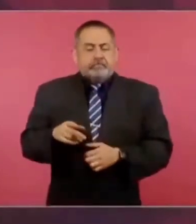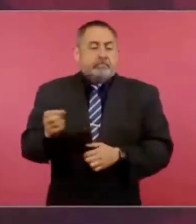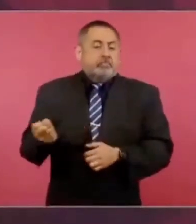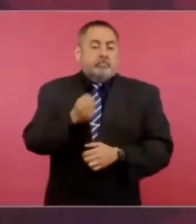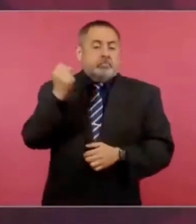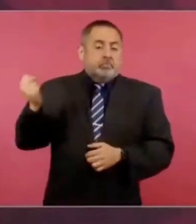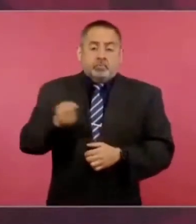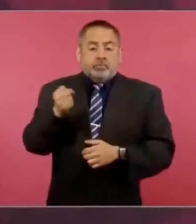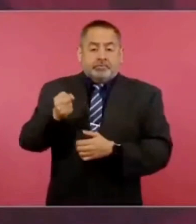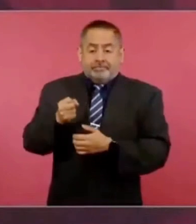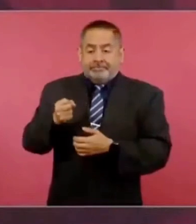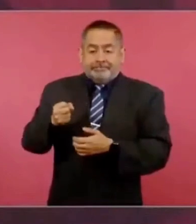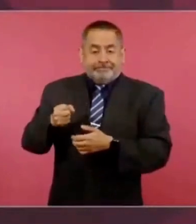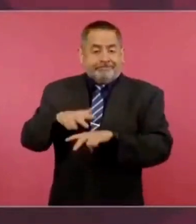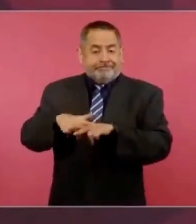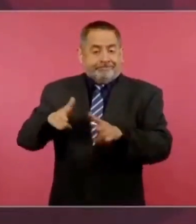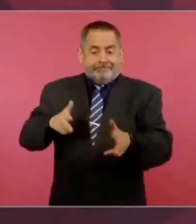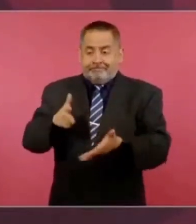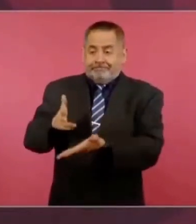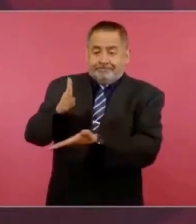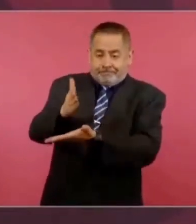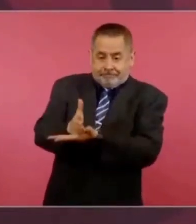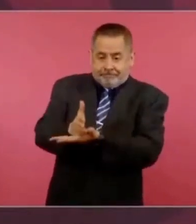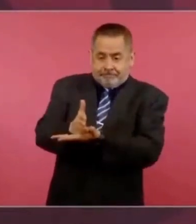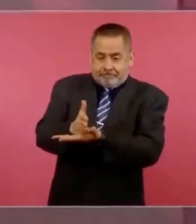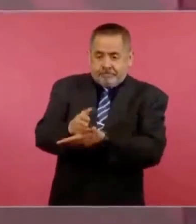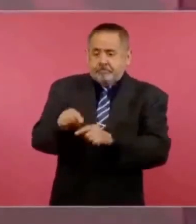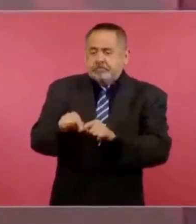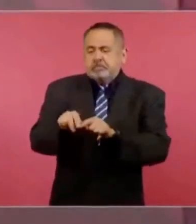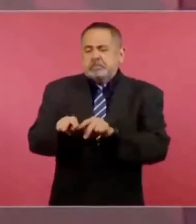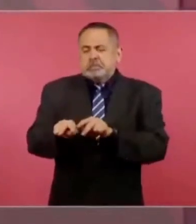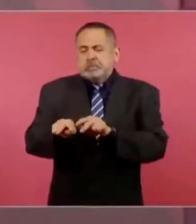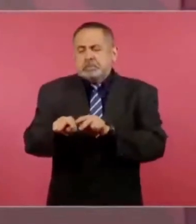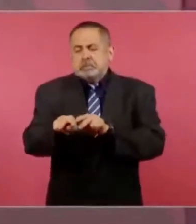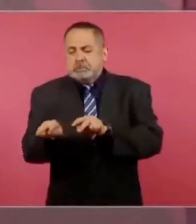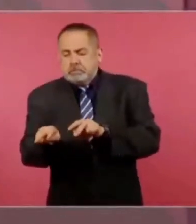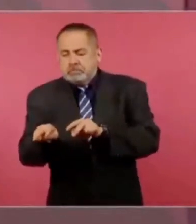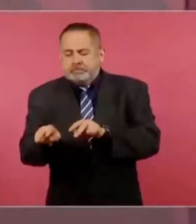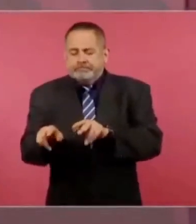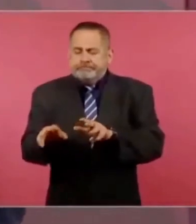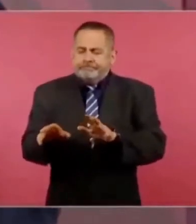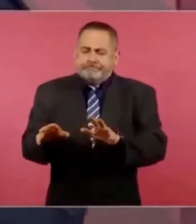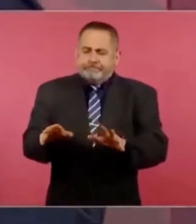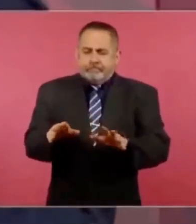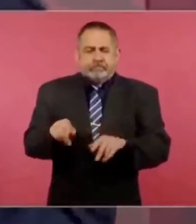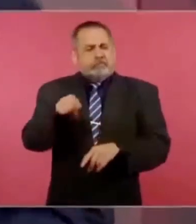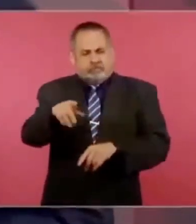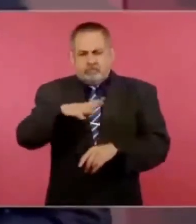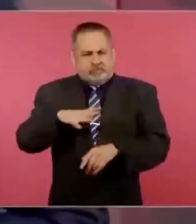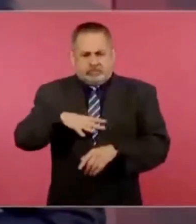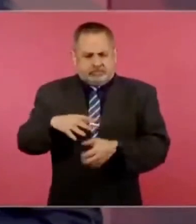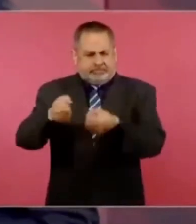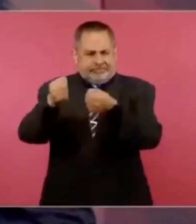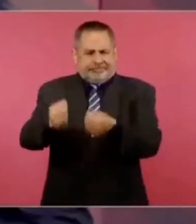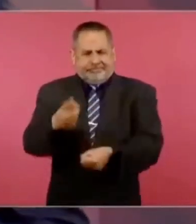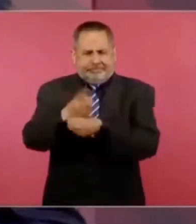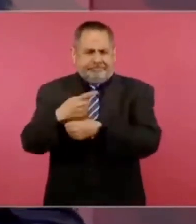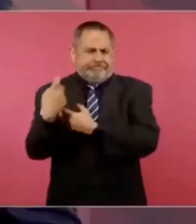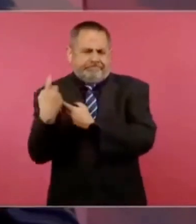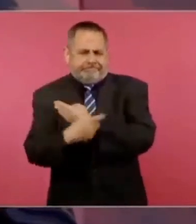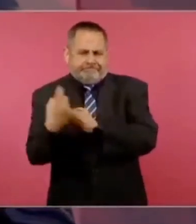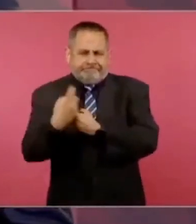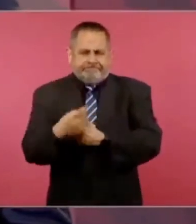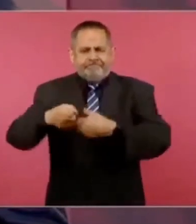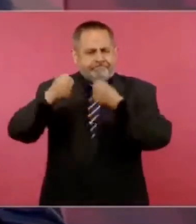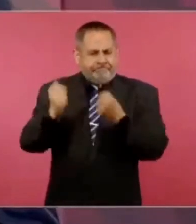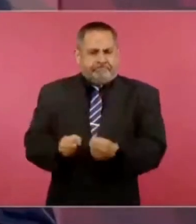prácticamente y sí tiene un sistema el tren de seguridad que